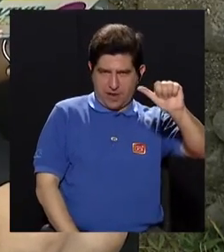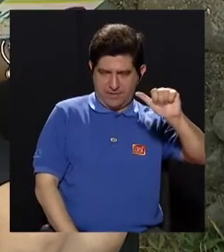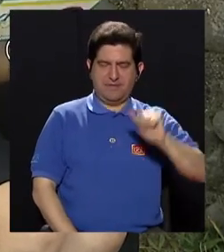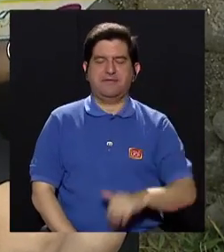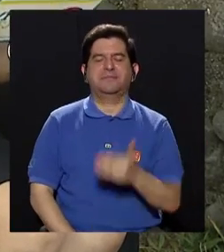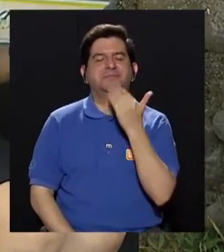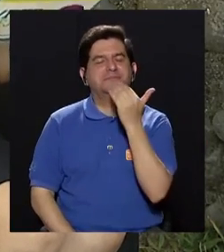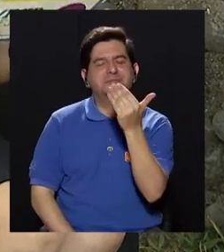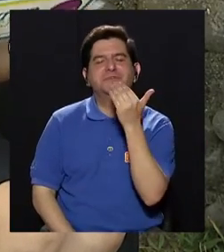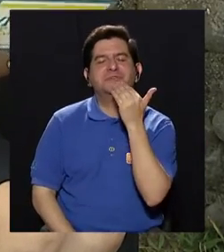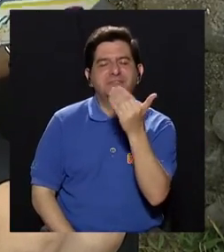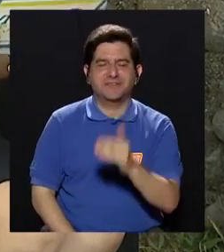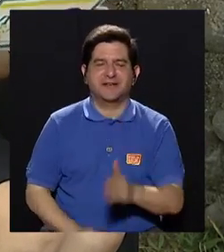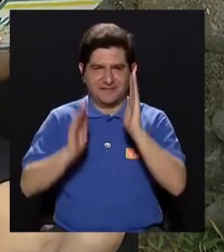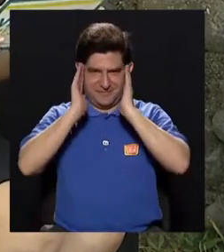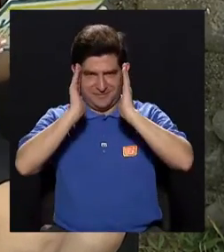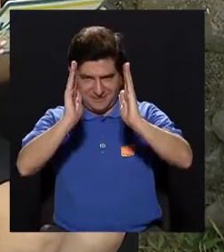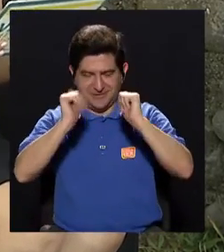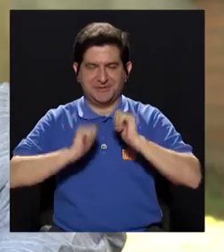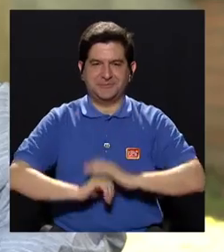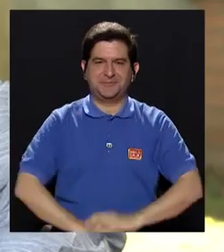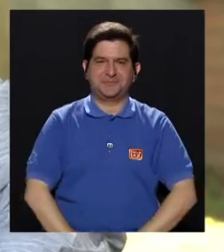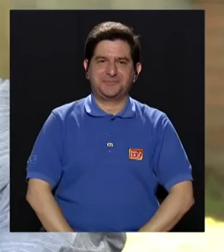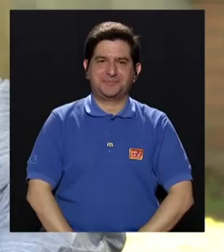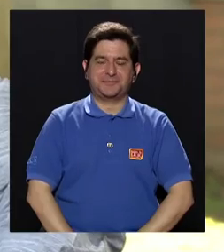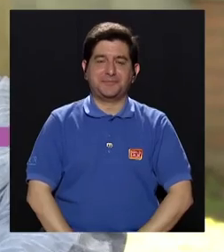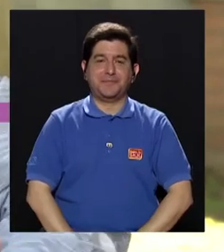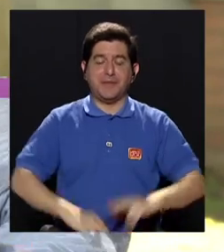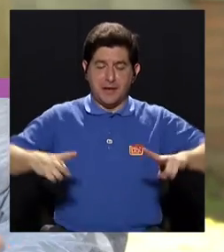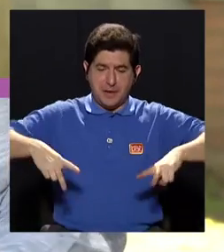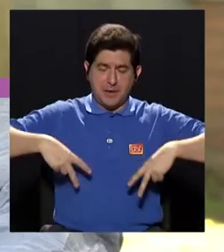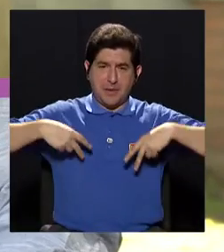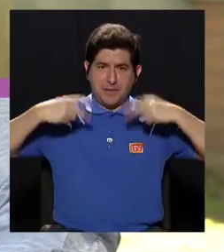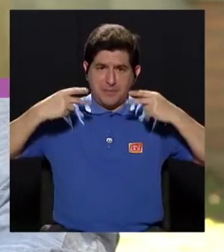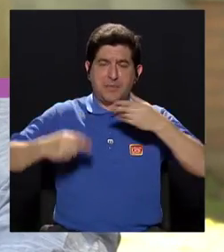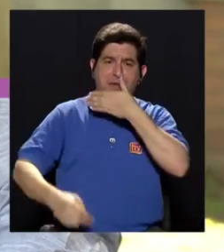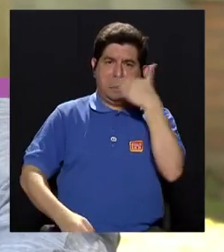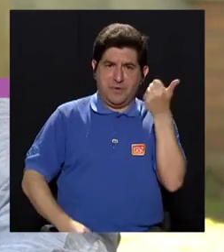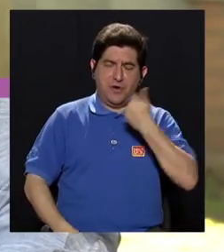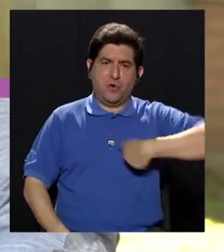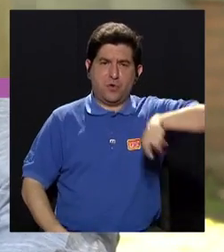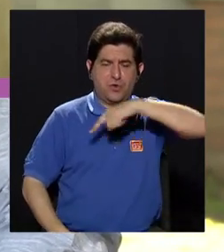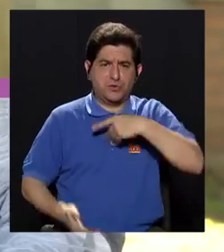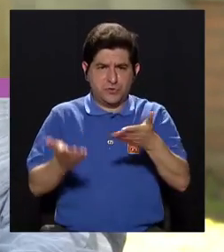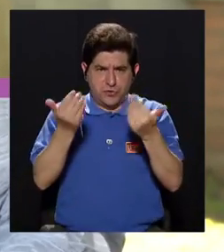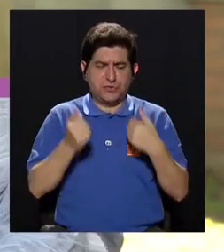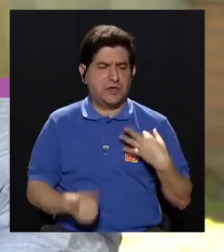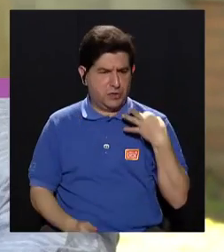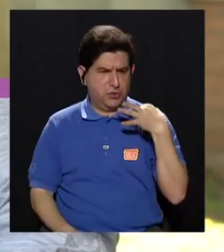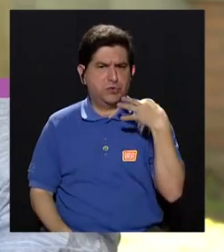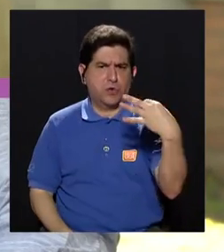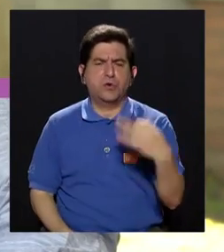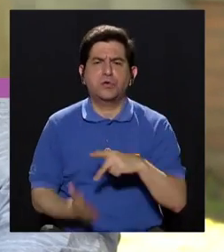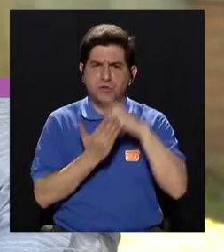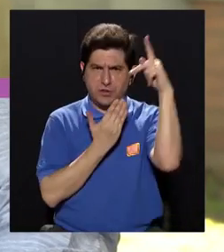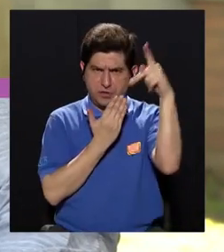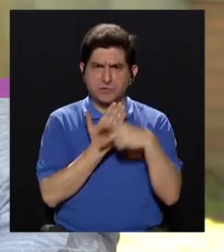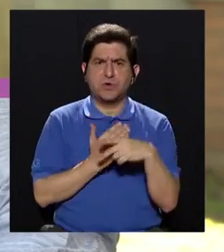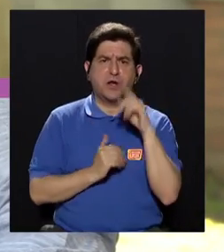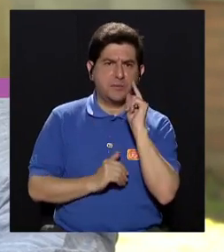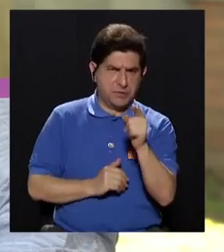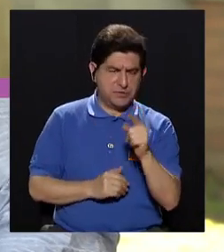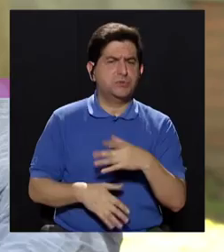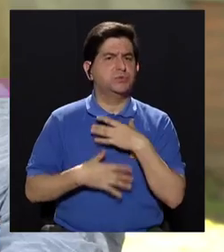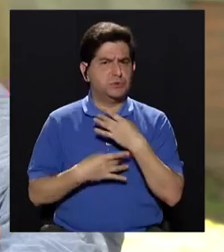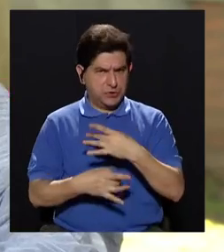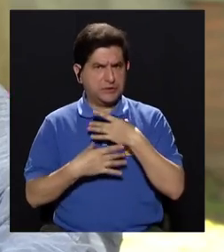Saúl Aguilar. Muchísimas gracias por su sintonía. En Vivir Mejor queremos llevar día con día programas que